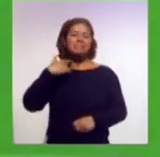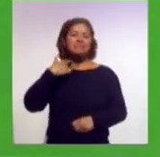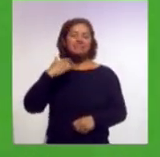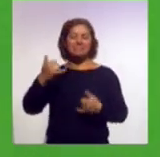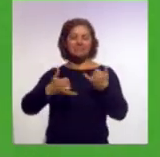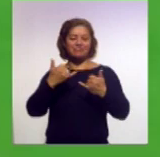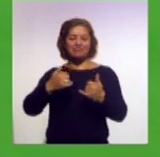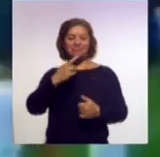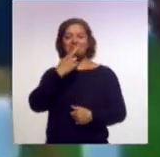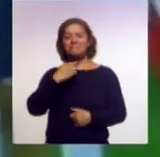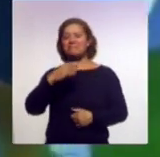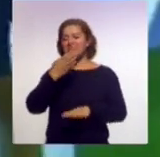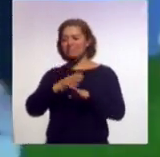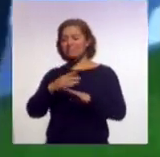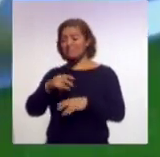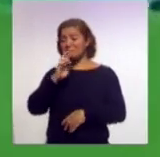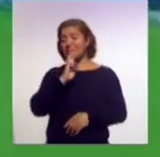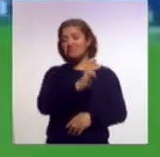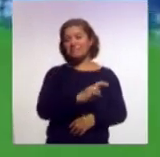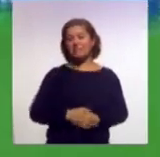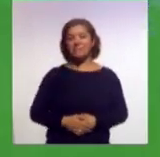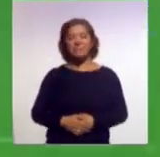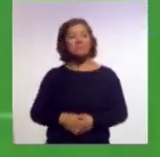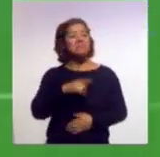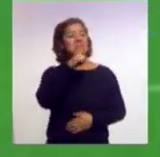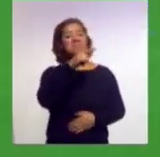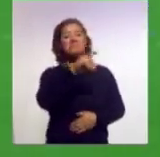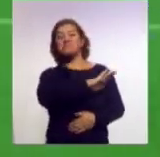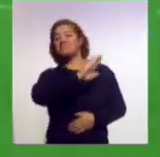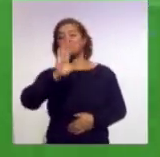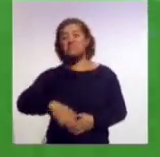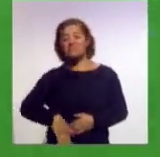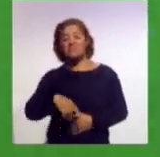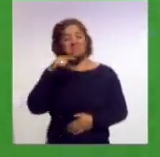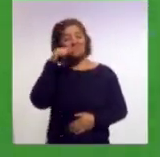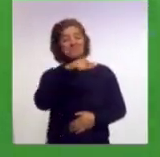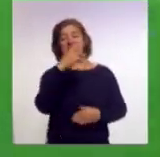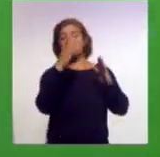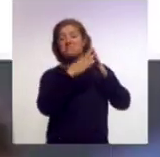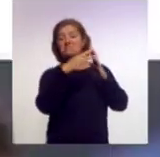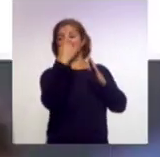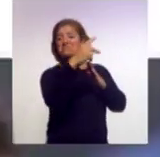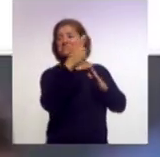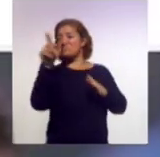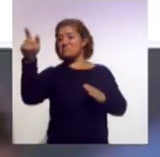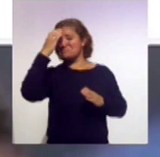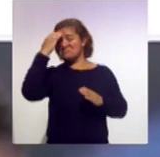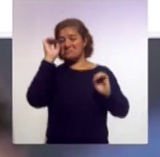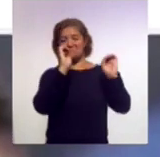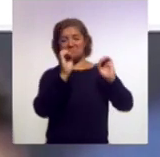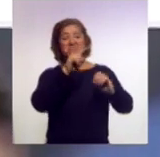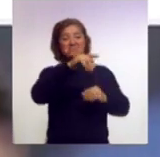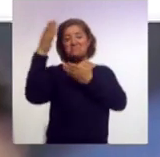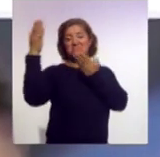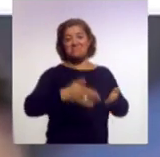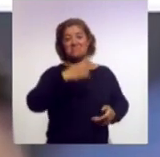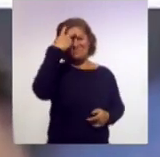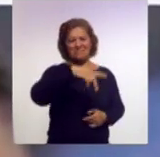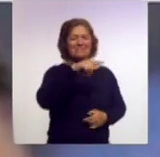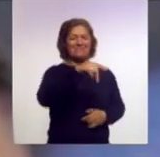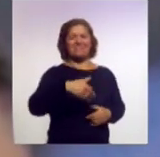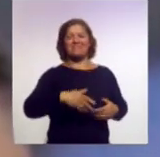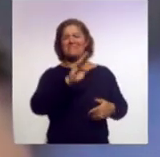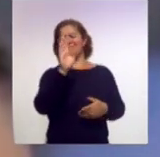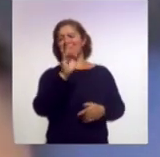contestó lo siguiente Eres un muerto Mateus Uribe, a ti ni en tu casa te conocen y vienes a México a que te maten el